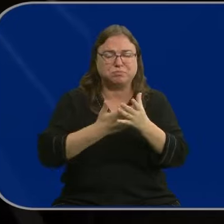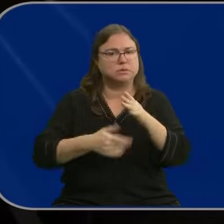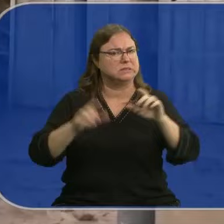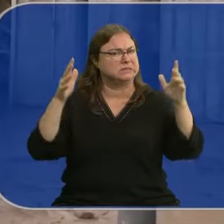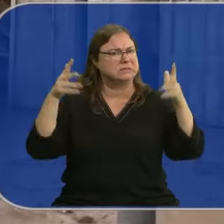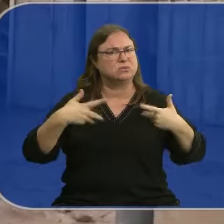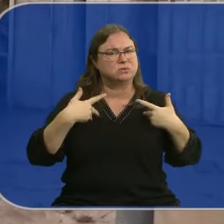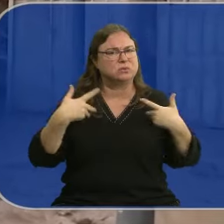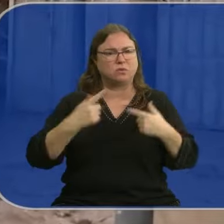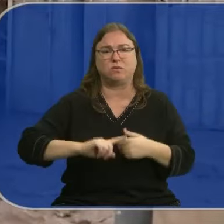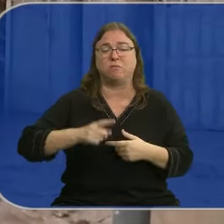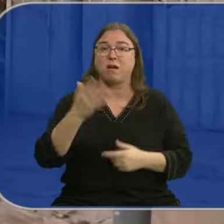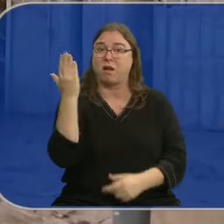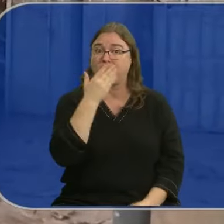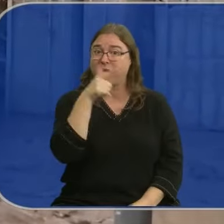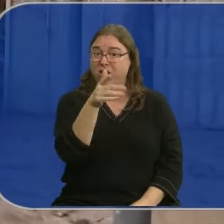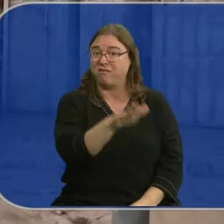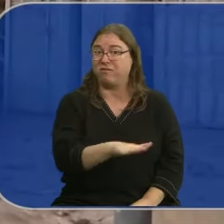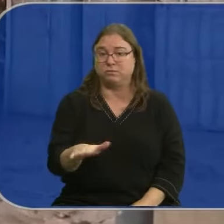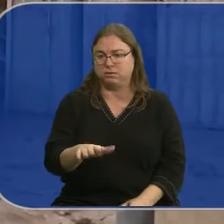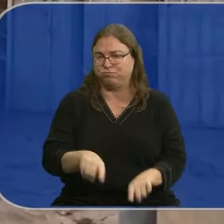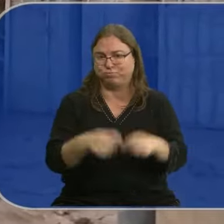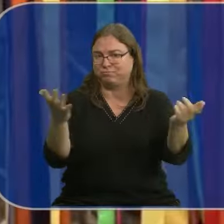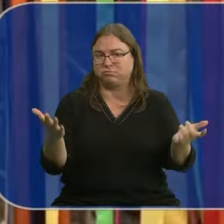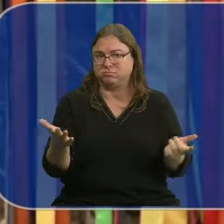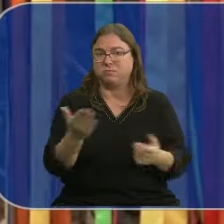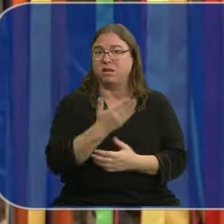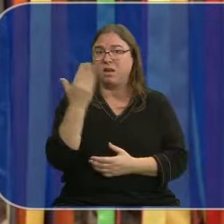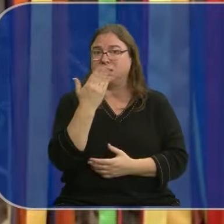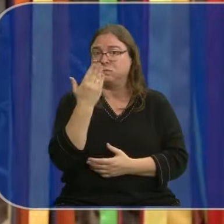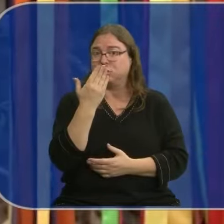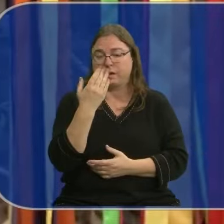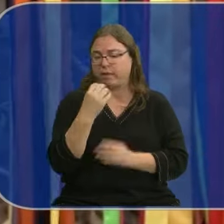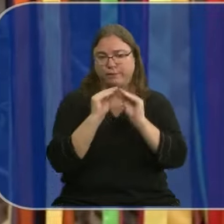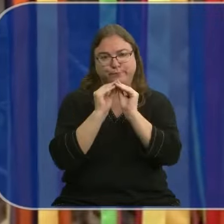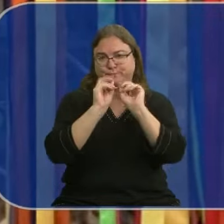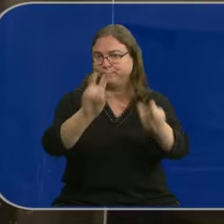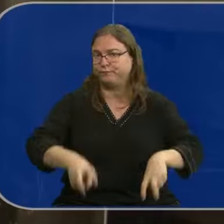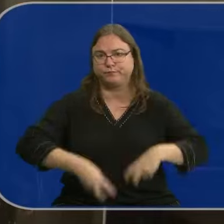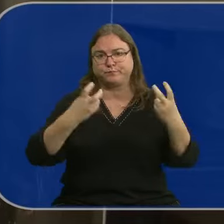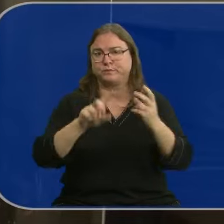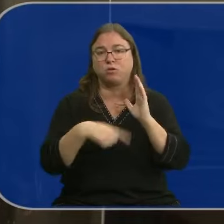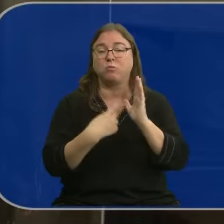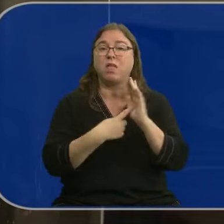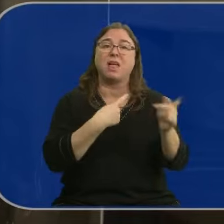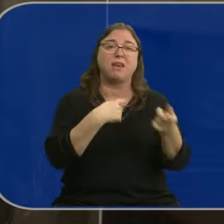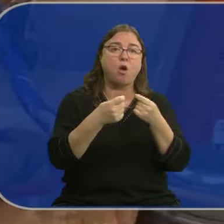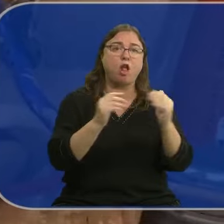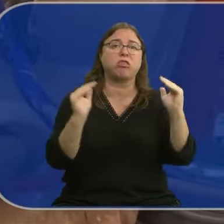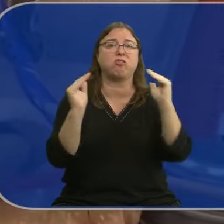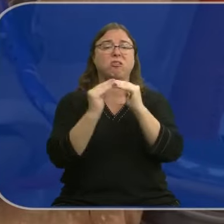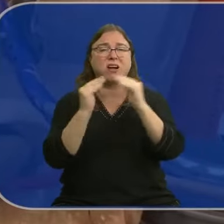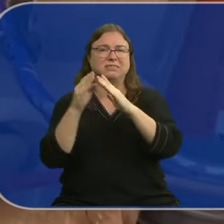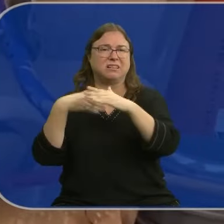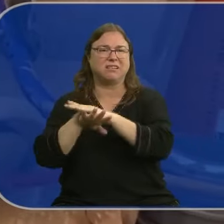consecuencias de la Dana. Esta escuela infantil está arrasada. Esta escuela hay que hacerla toda entera. Hay negocios, casas